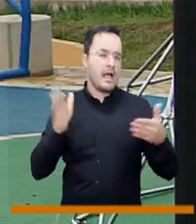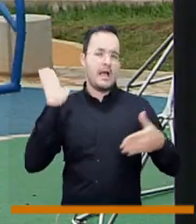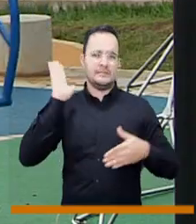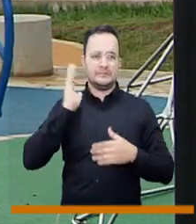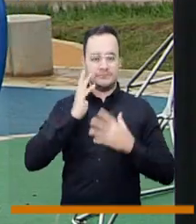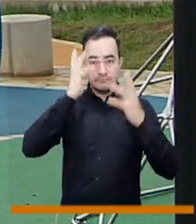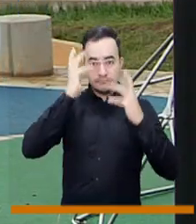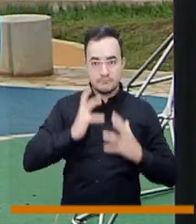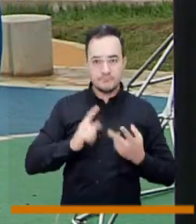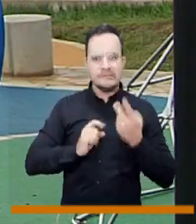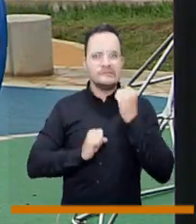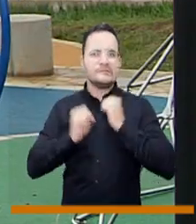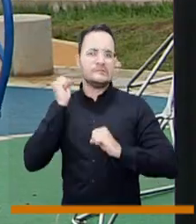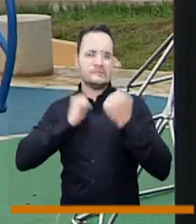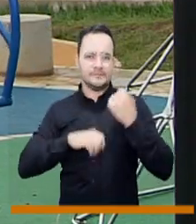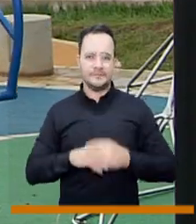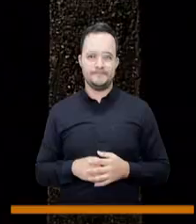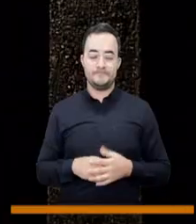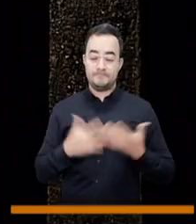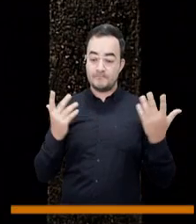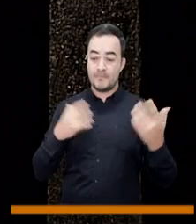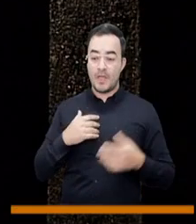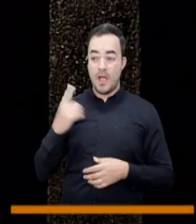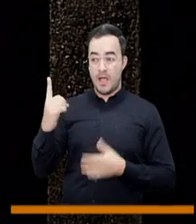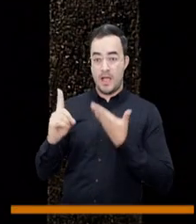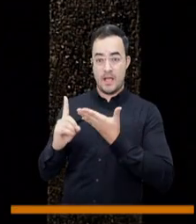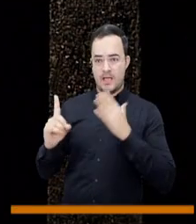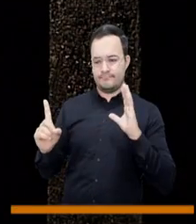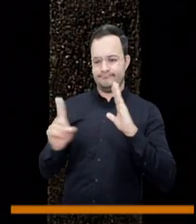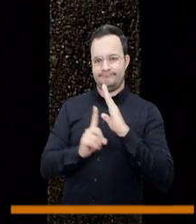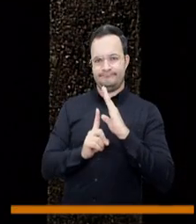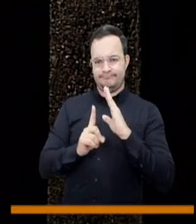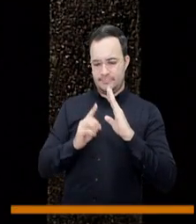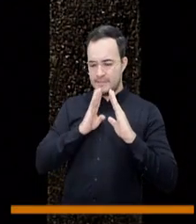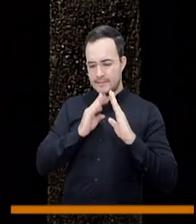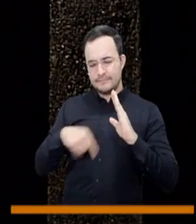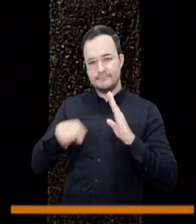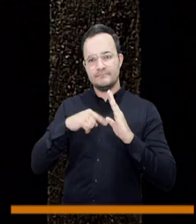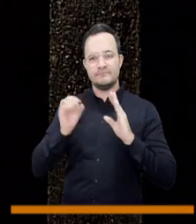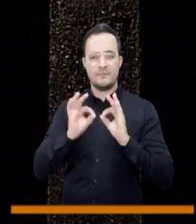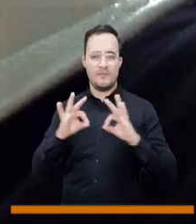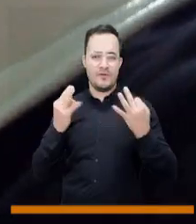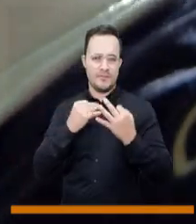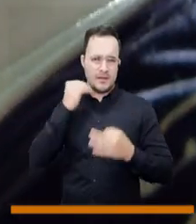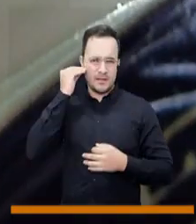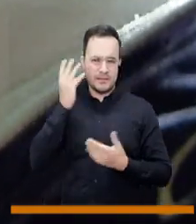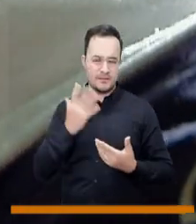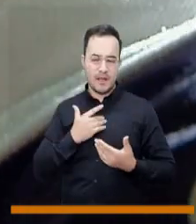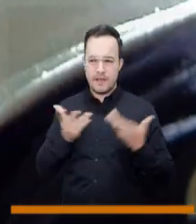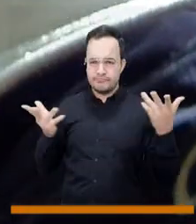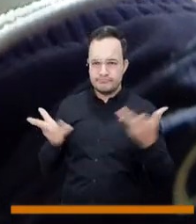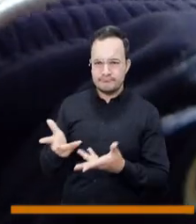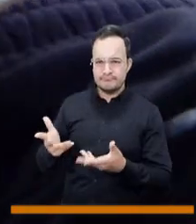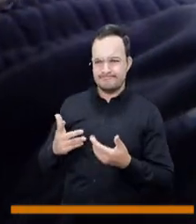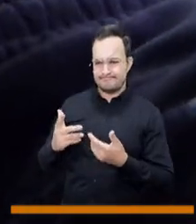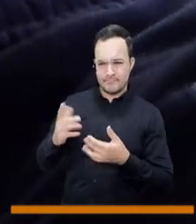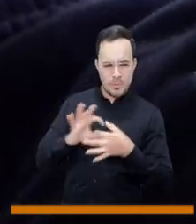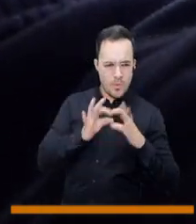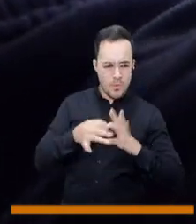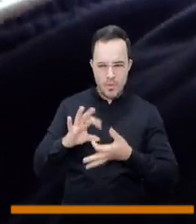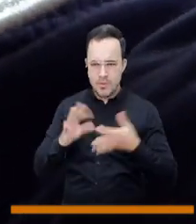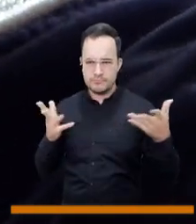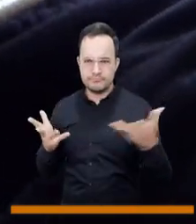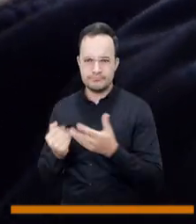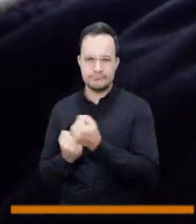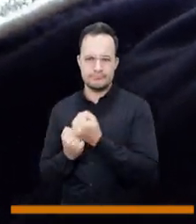no atenderse sobreviene la depresión y la ansiedad. La familia se convierte en el primer núcleo, la primer red de apoyo para que